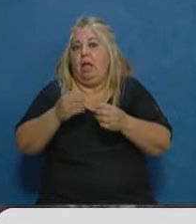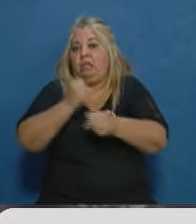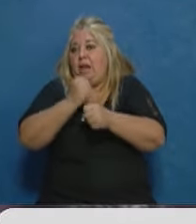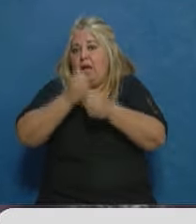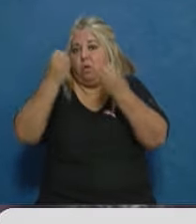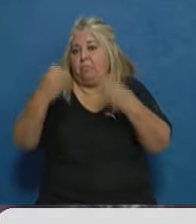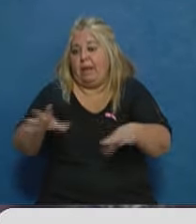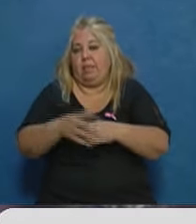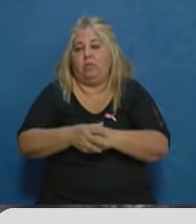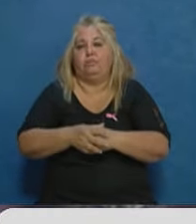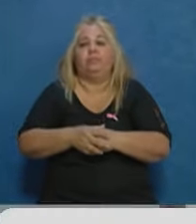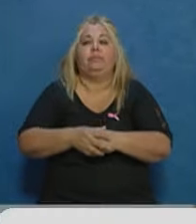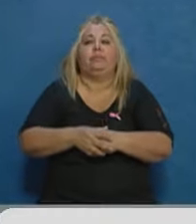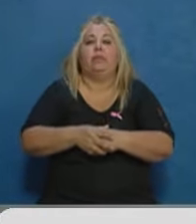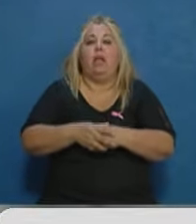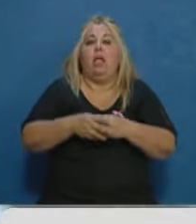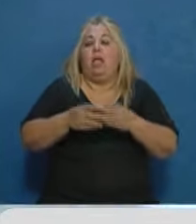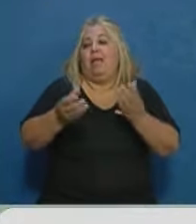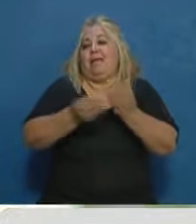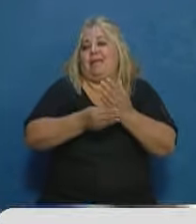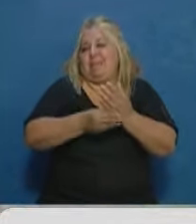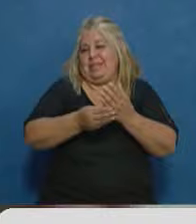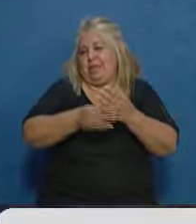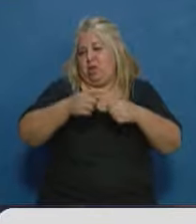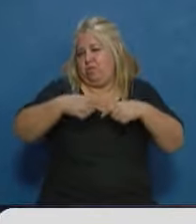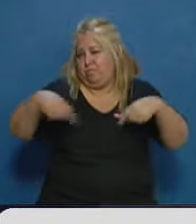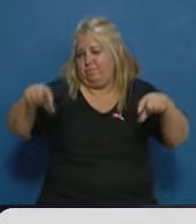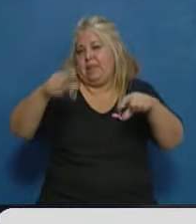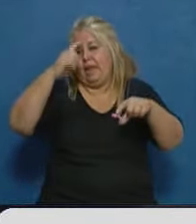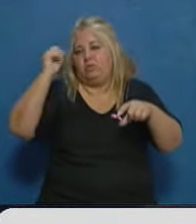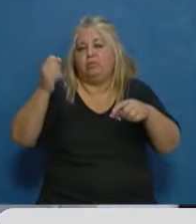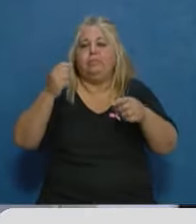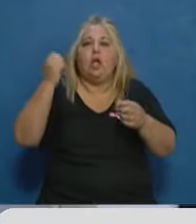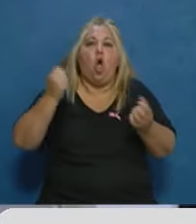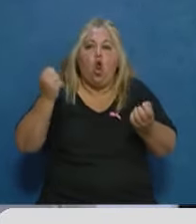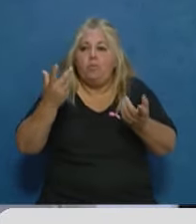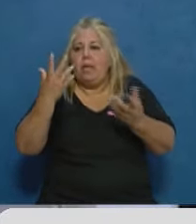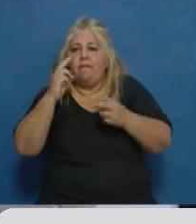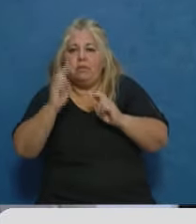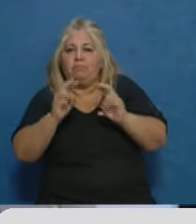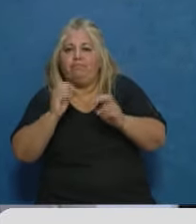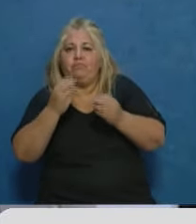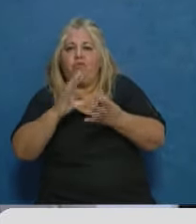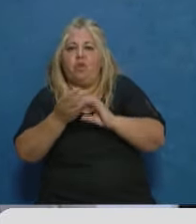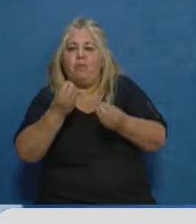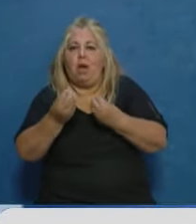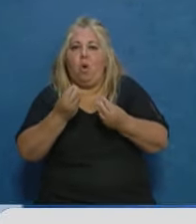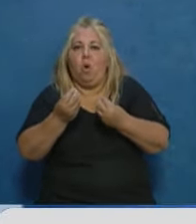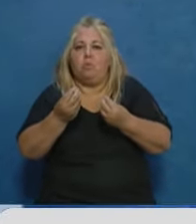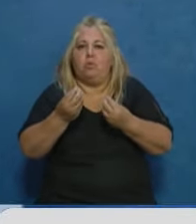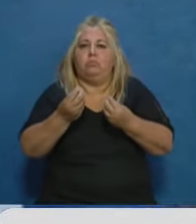Gabinete Económico dicen que están tratando de diseñar alguna herramienta para llegar de un modo más focalizado y